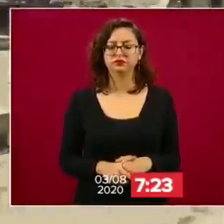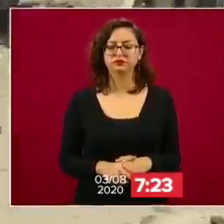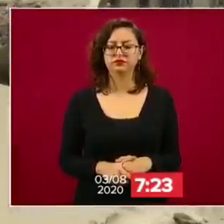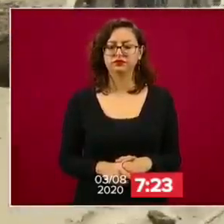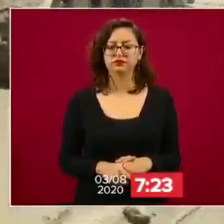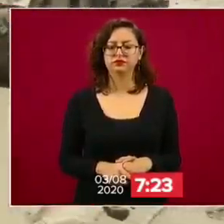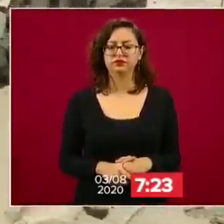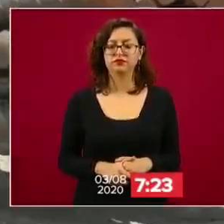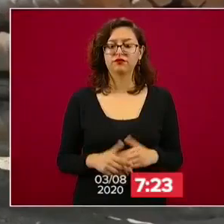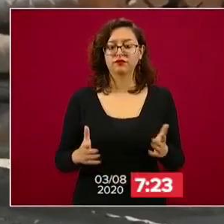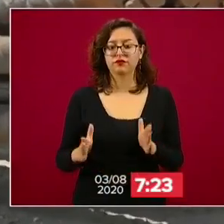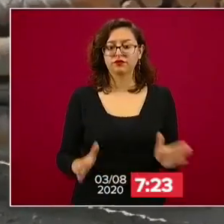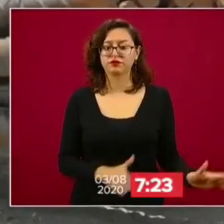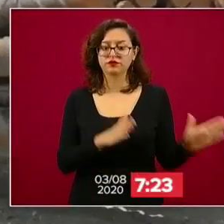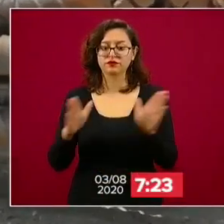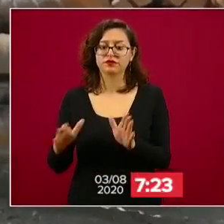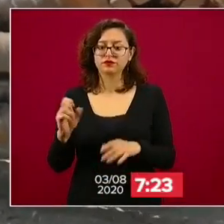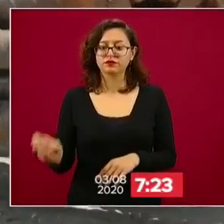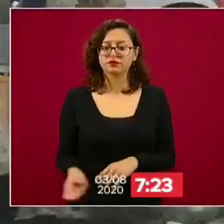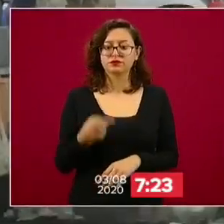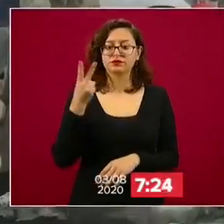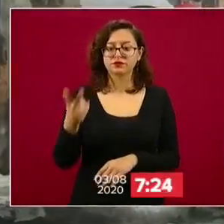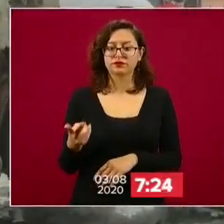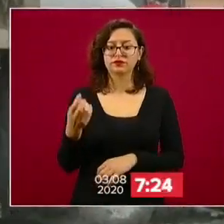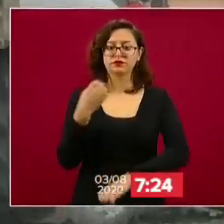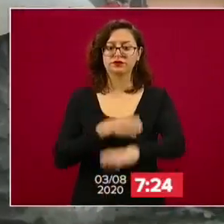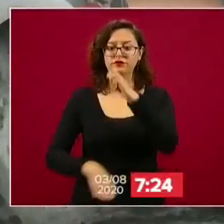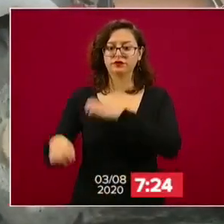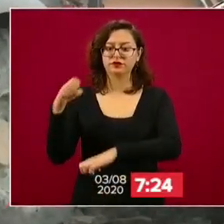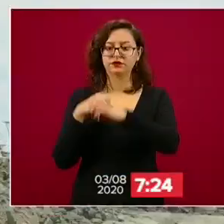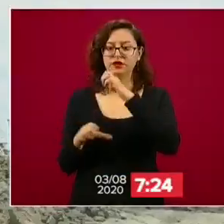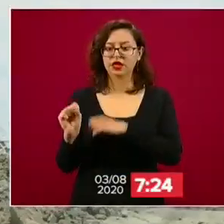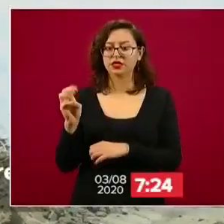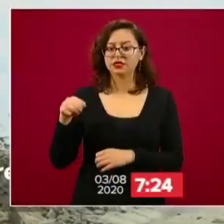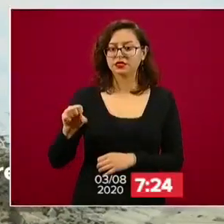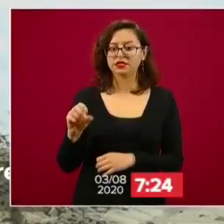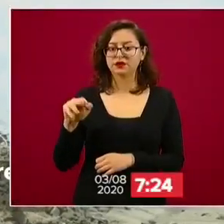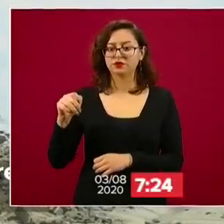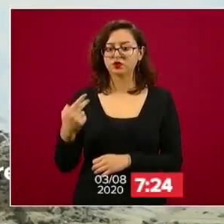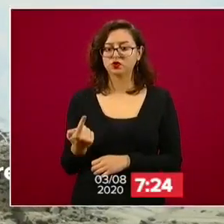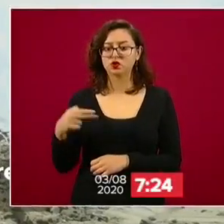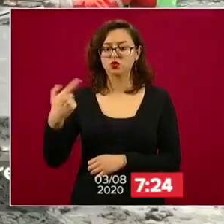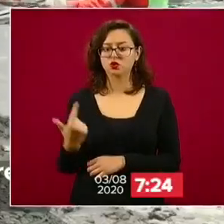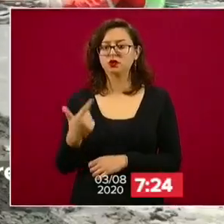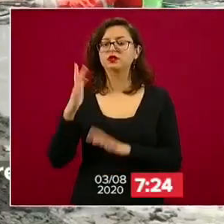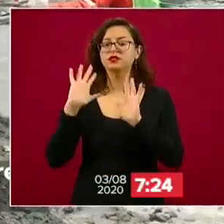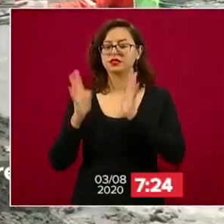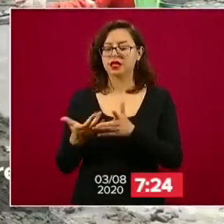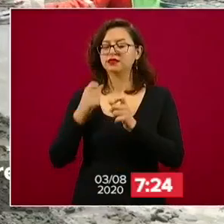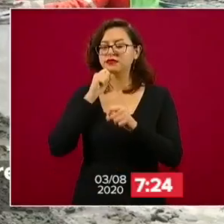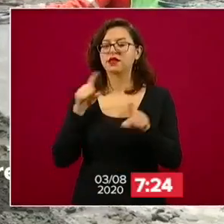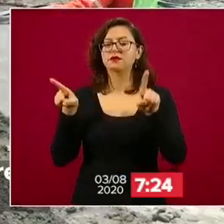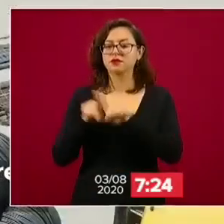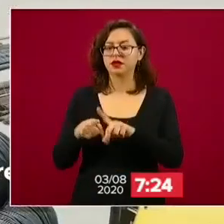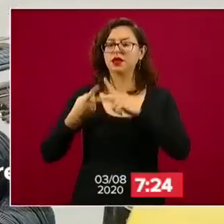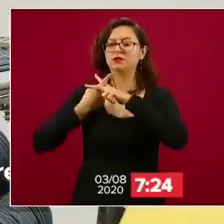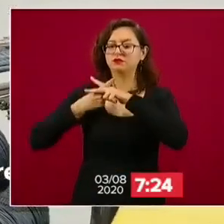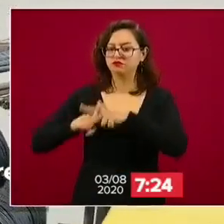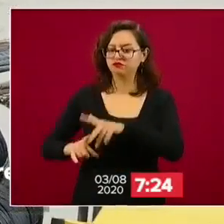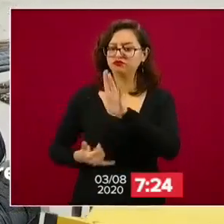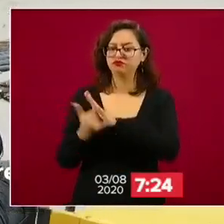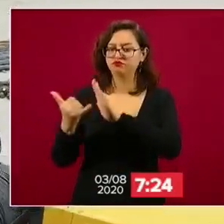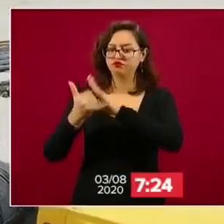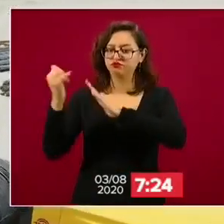En el paquete 2, a cargo de la empresa Samsung, se han construido 1,517 pilas de 7,925.